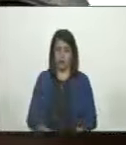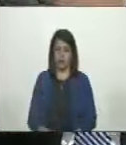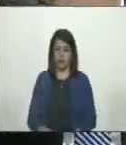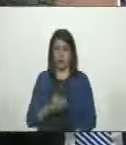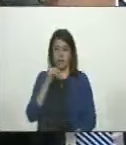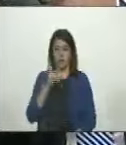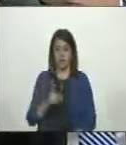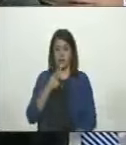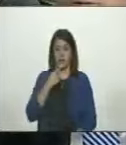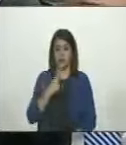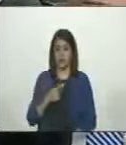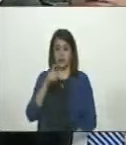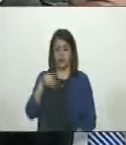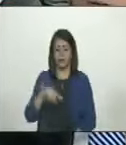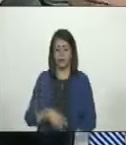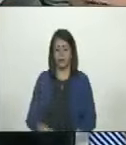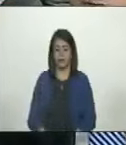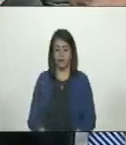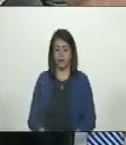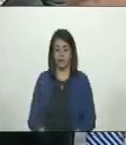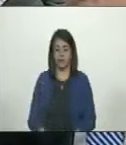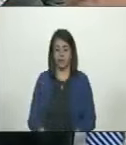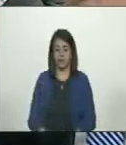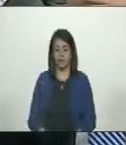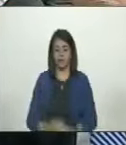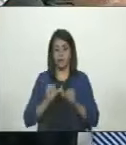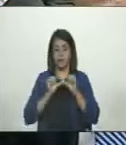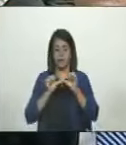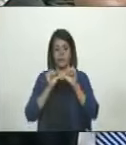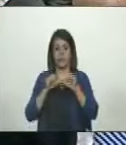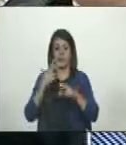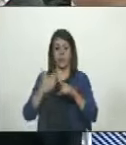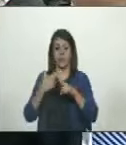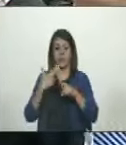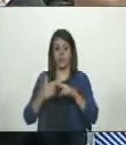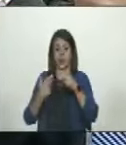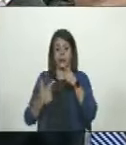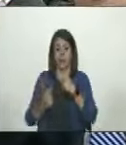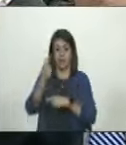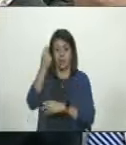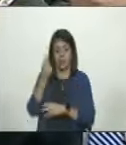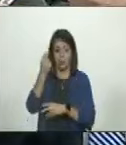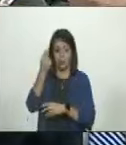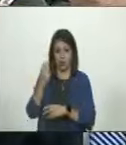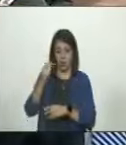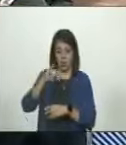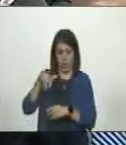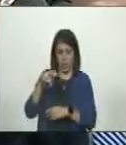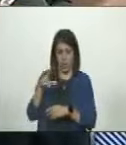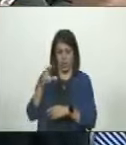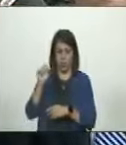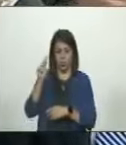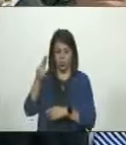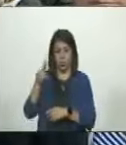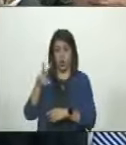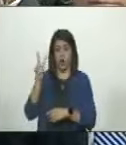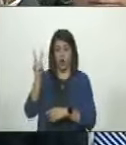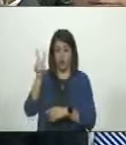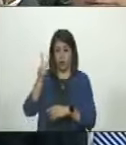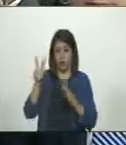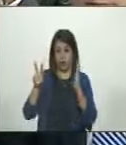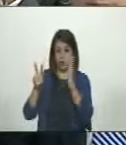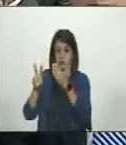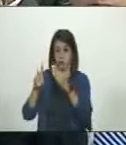Debemos decir también que si bien continúa la amenaza, como bien decía el diputado Faría, sobre Venezuela de las sanciones,